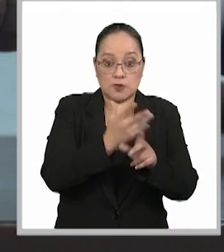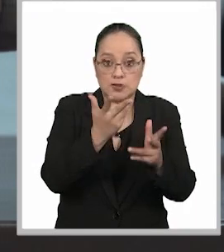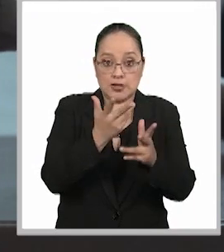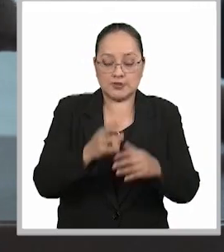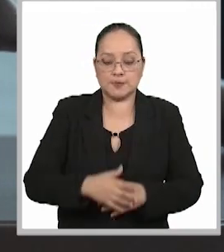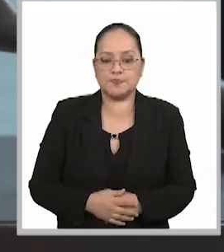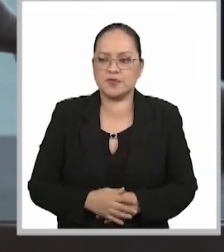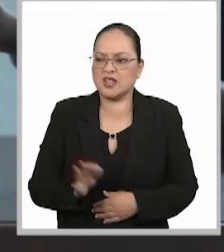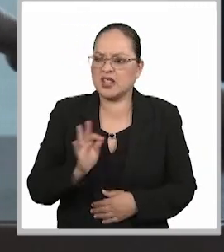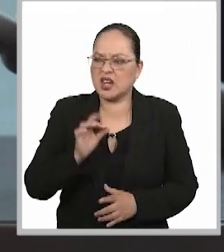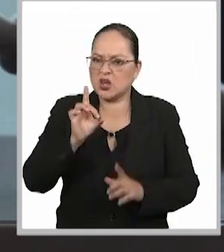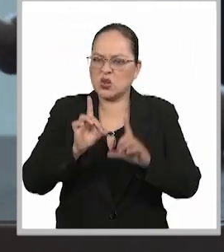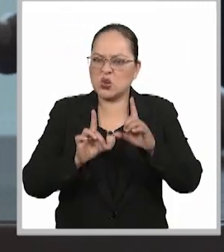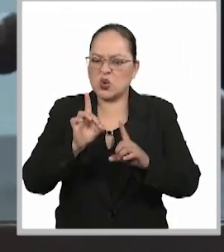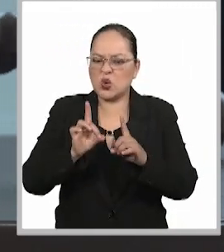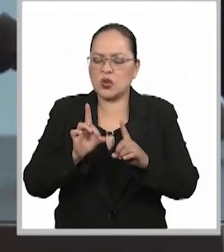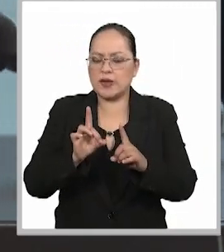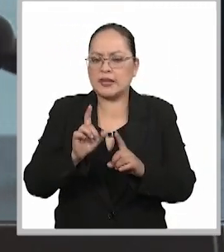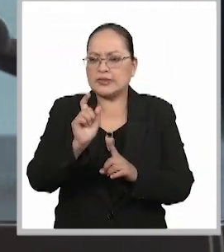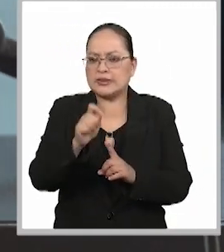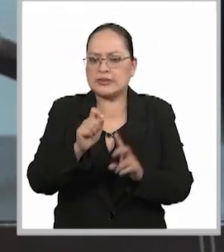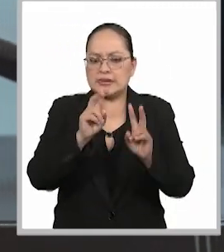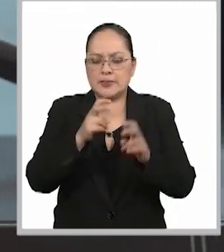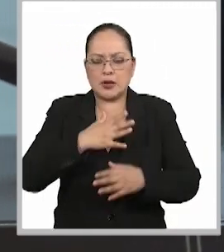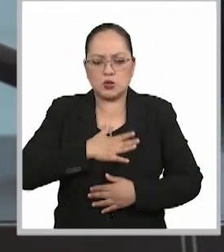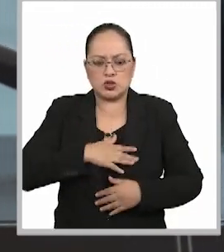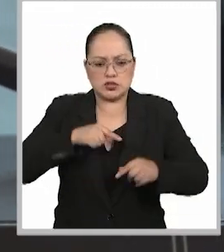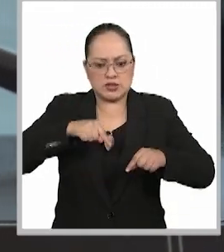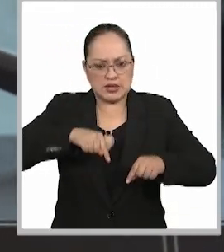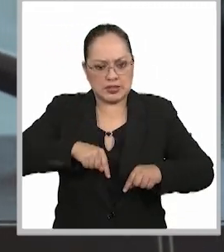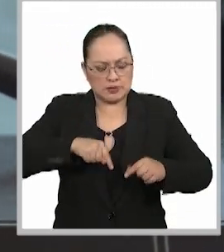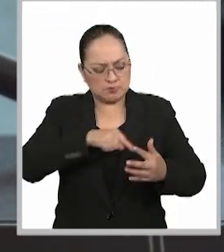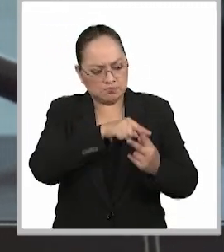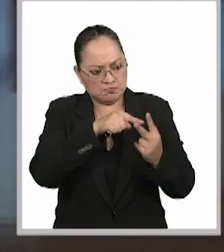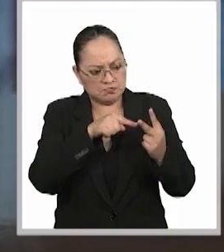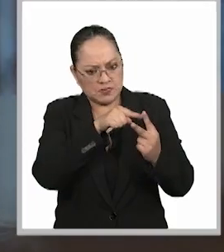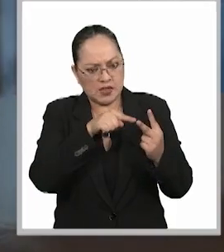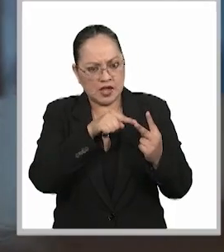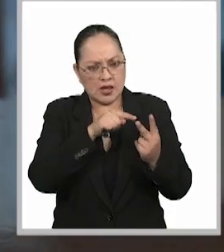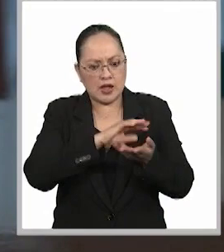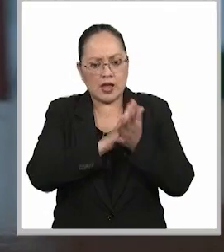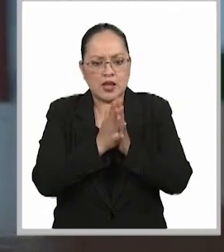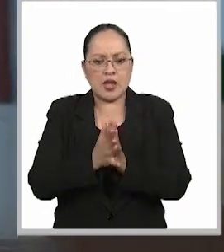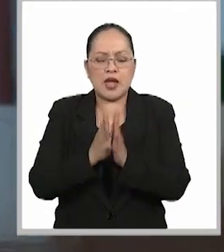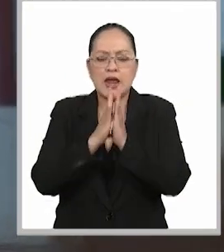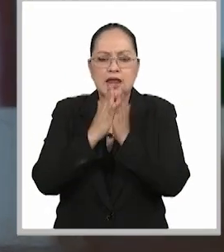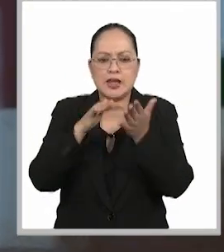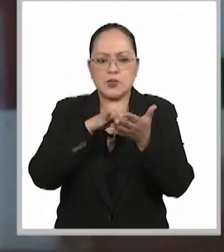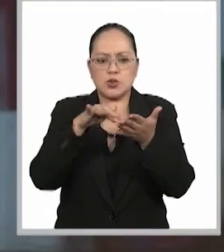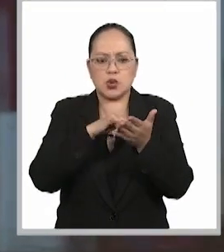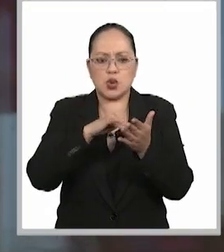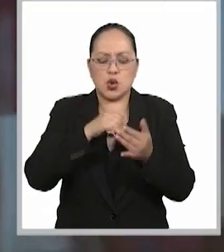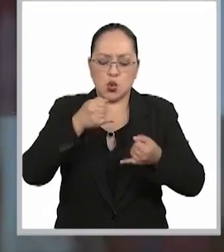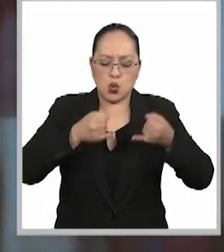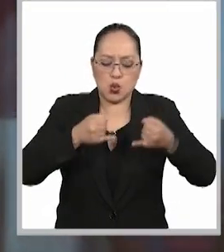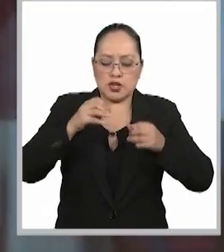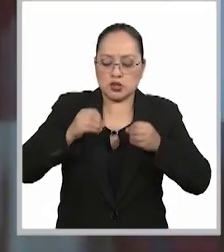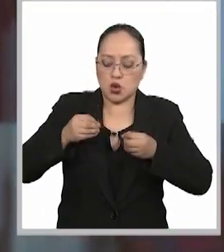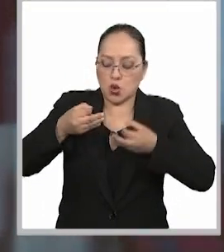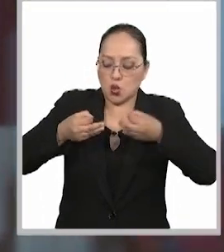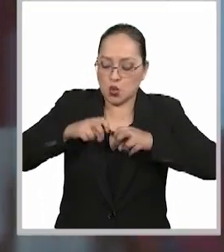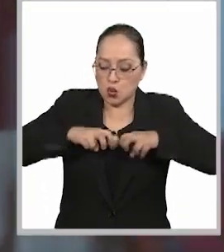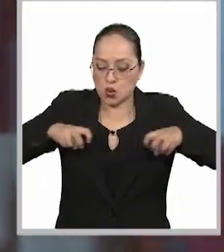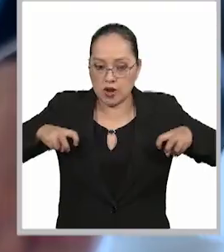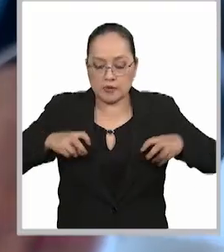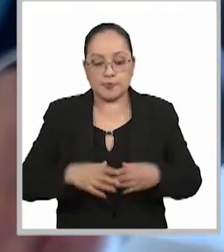Para responder esta y otras interrogantes sobre cómo es impartida la justicia en estos supuestos, consulta la obra Juez o Jurado,